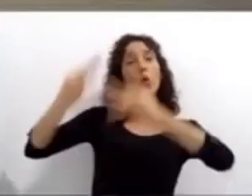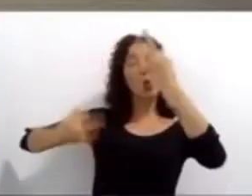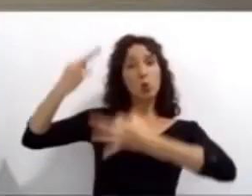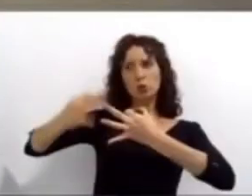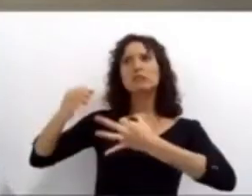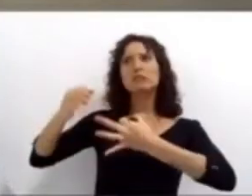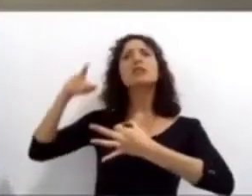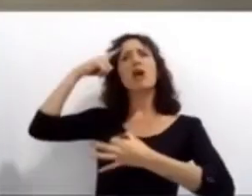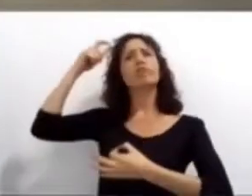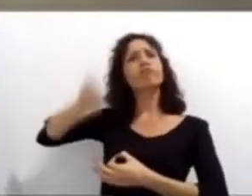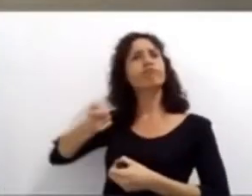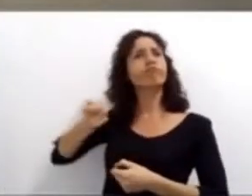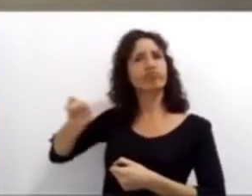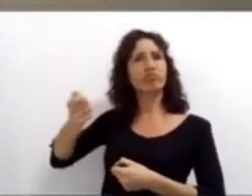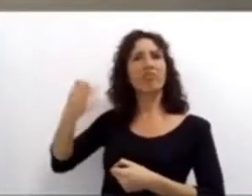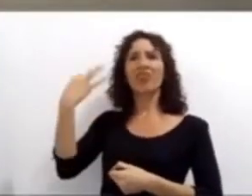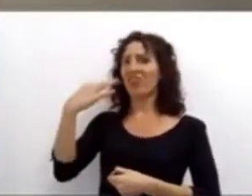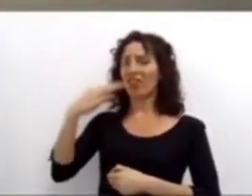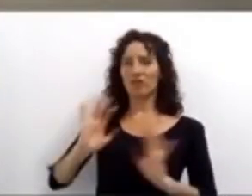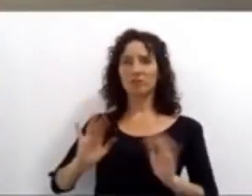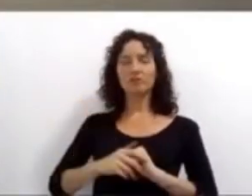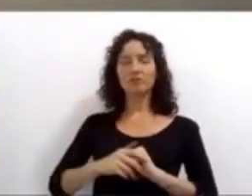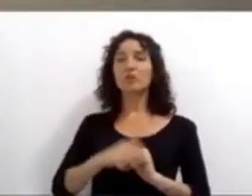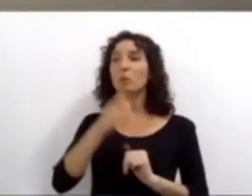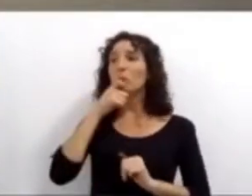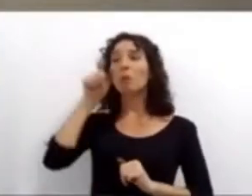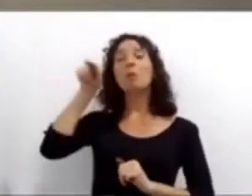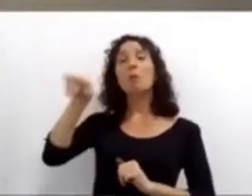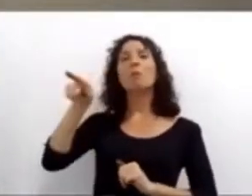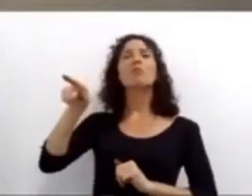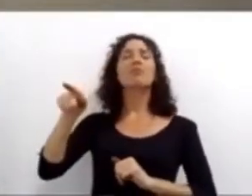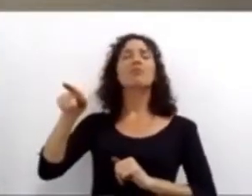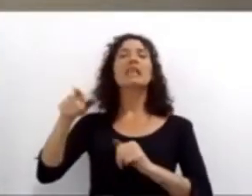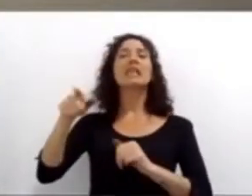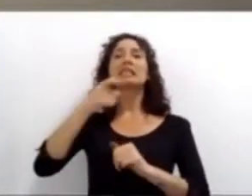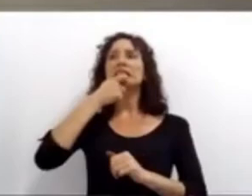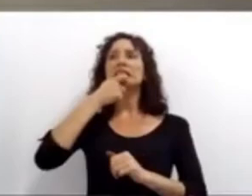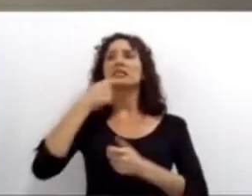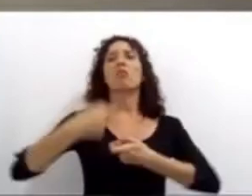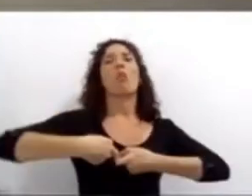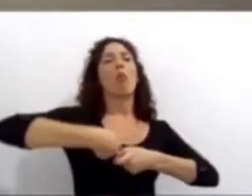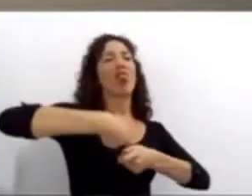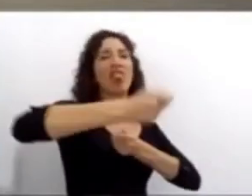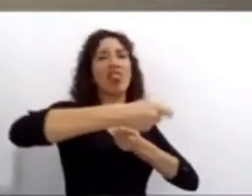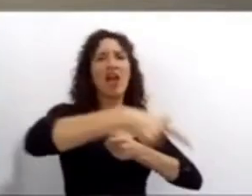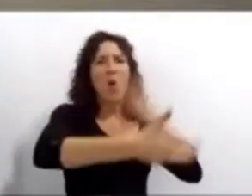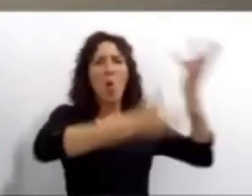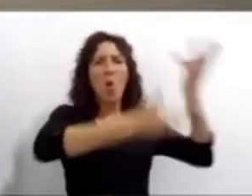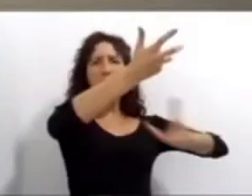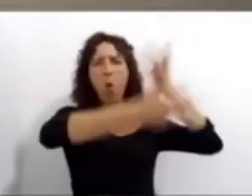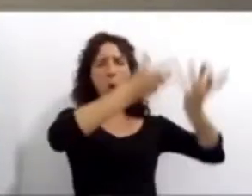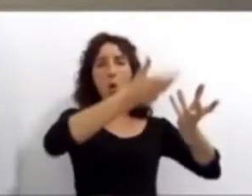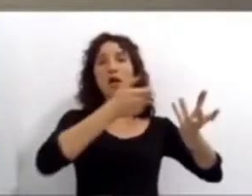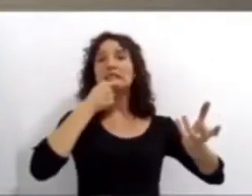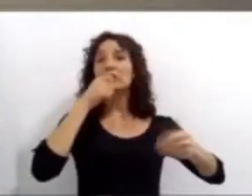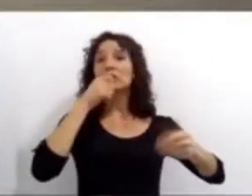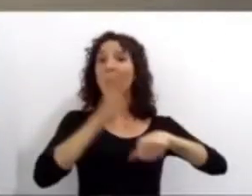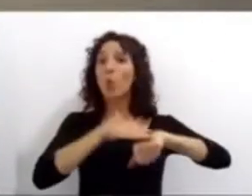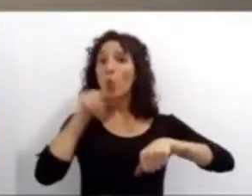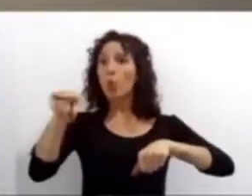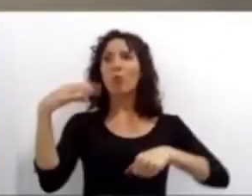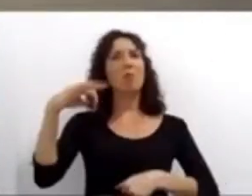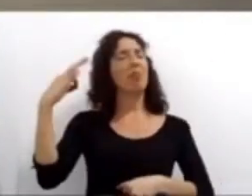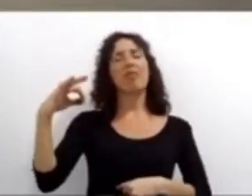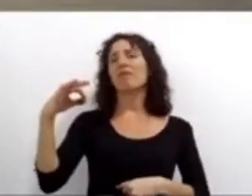denuncia penal contra quienes realizaron incendios intencionales y nos constituimos como querellantes de la causa para participar activamente en la